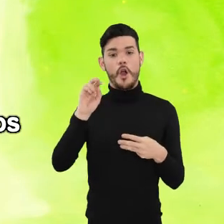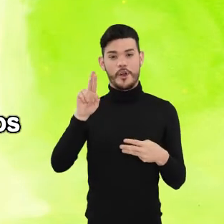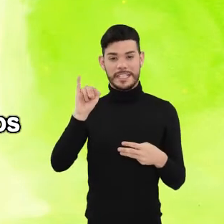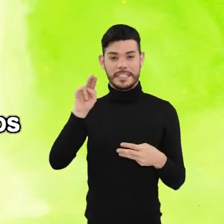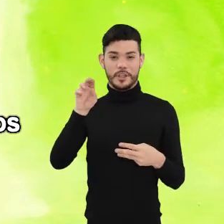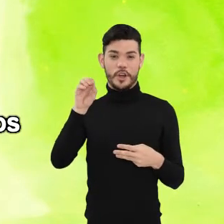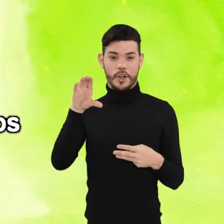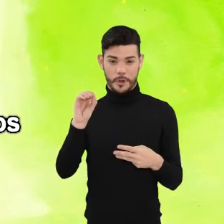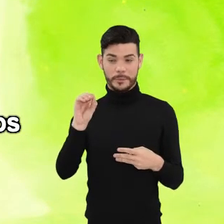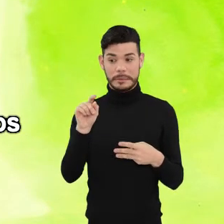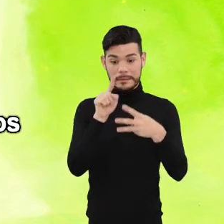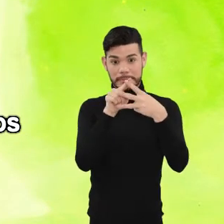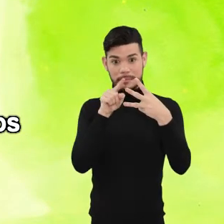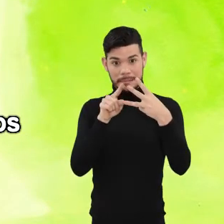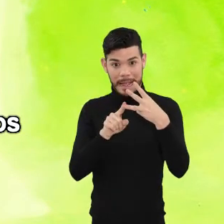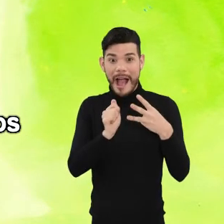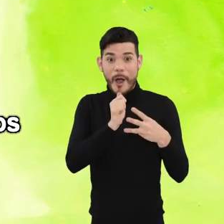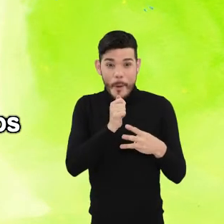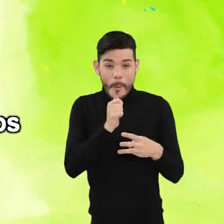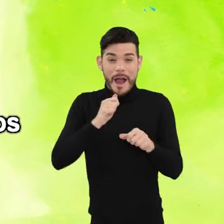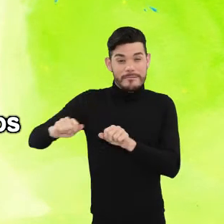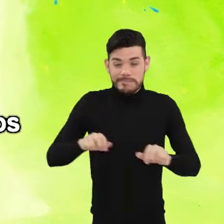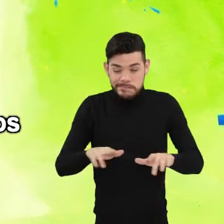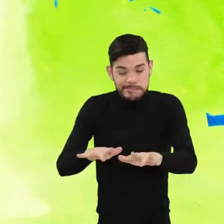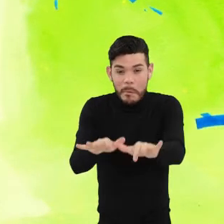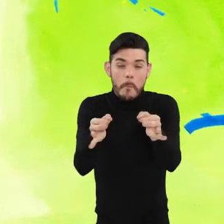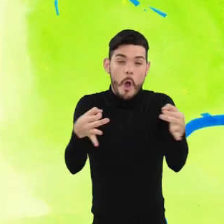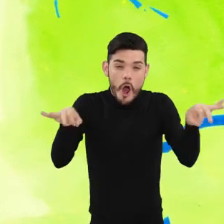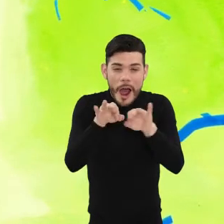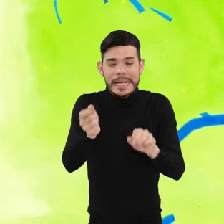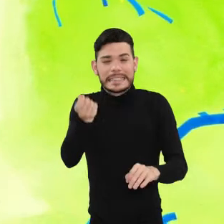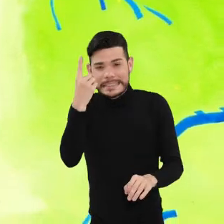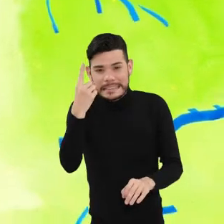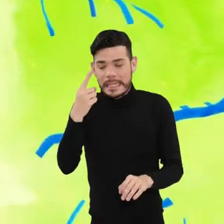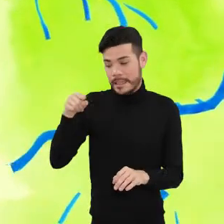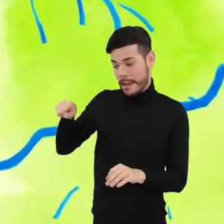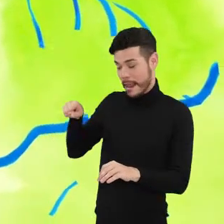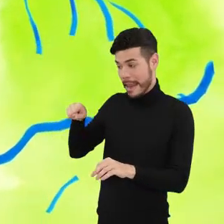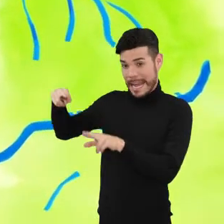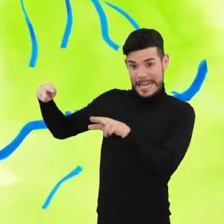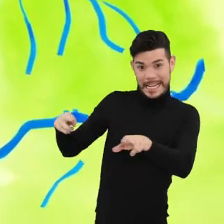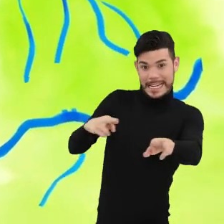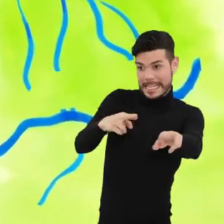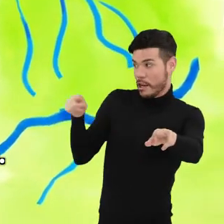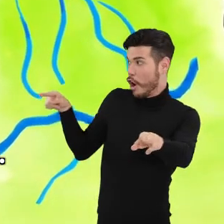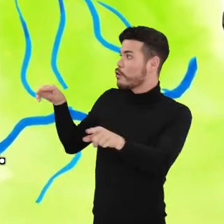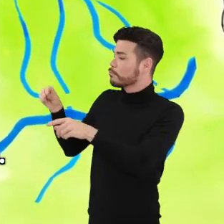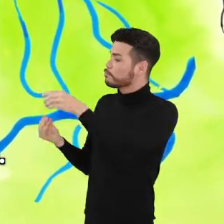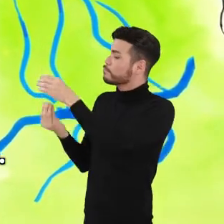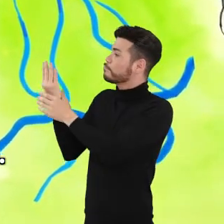Conocer la dinámica del agua y de los ríos en estas cuencas y sus implicaciones es fundamental para entender que lo que hagamos río arriba